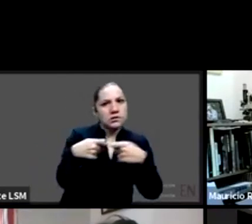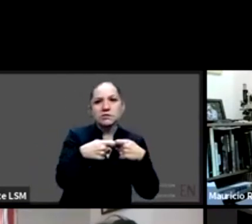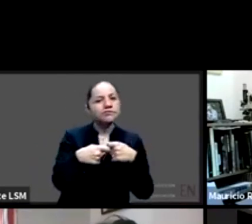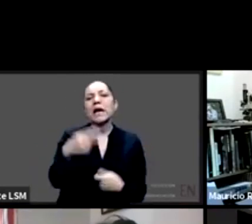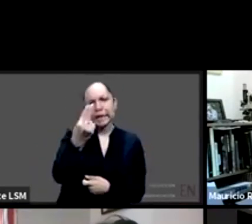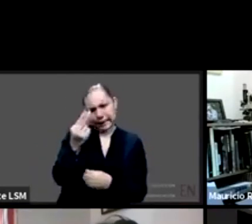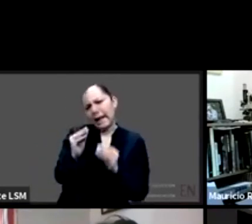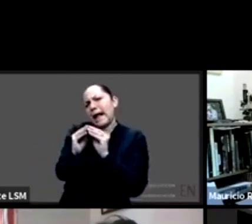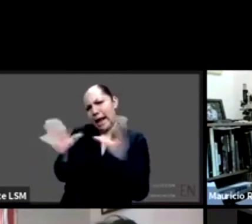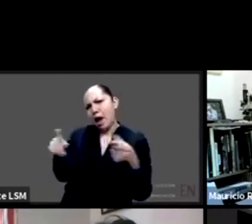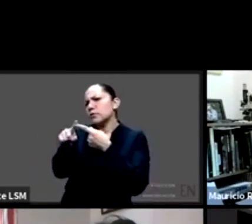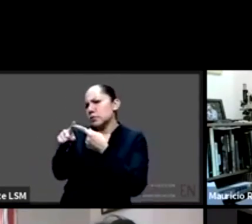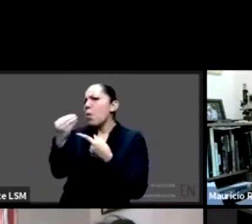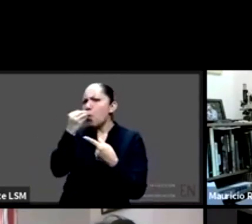que